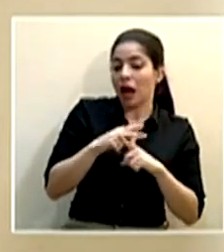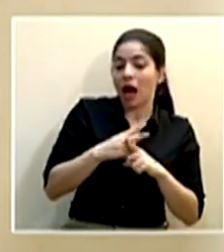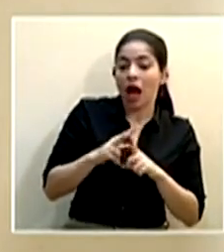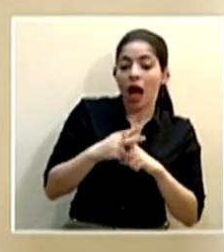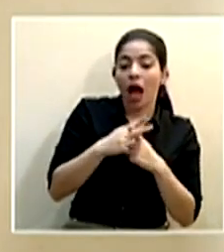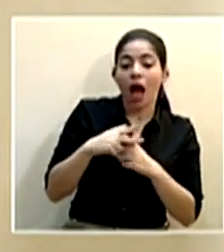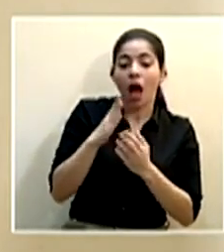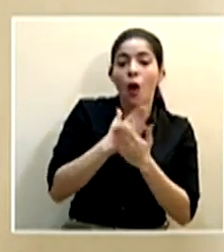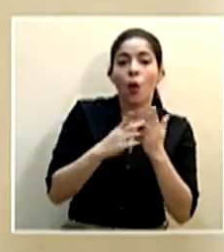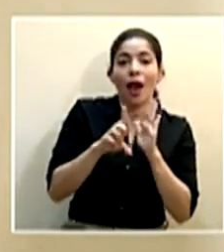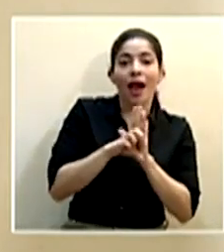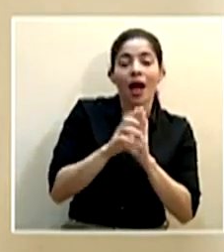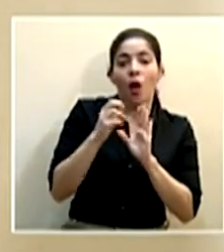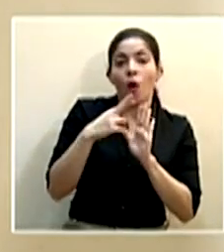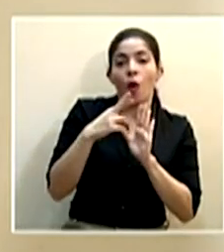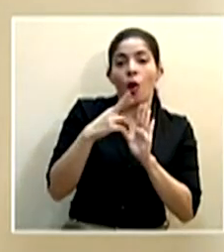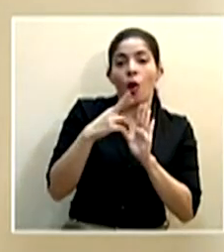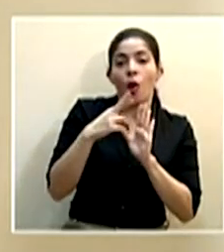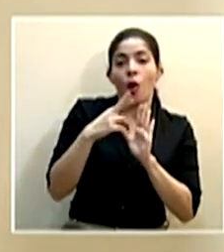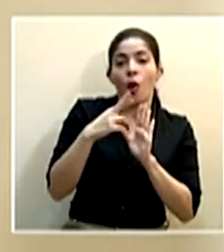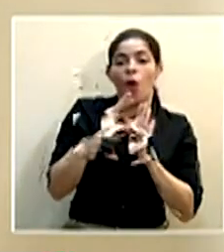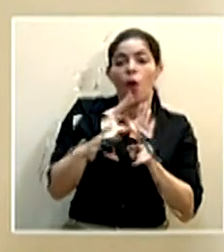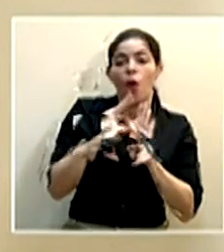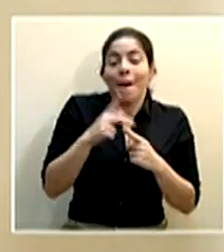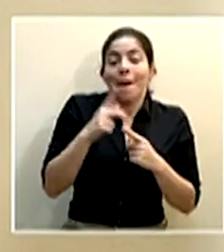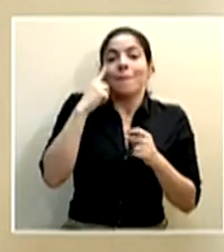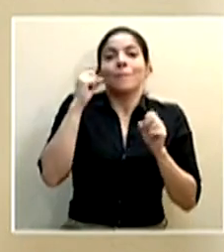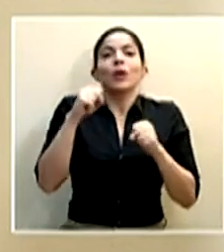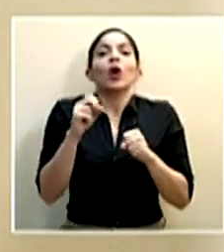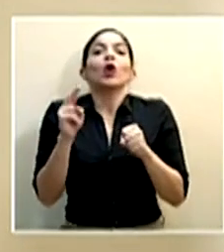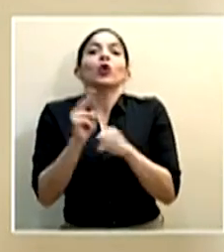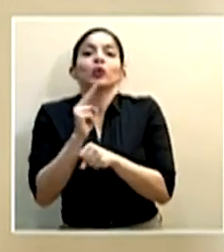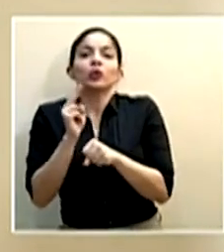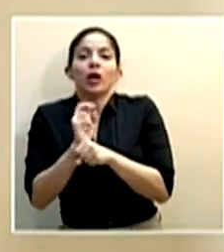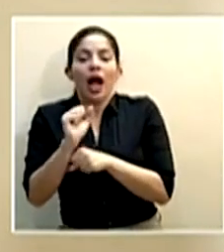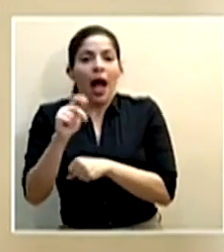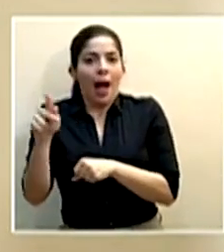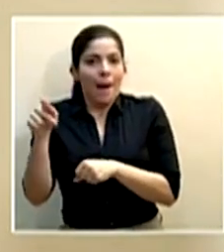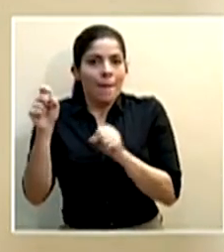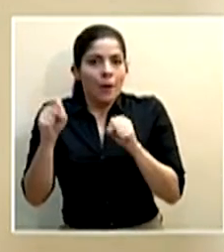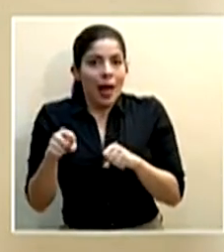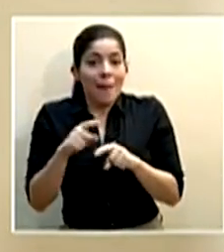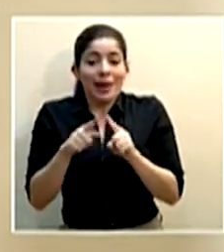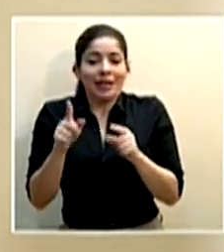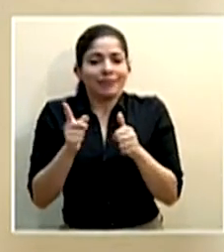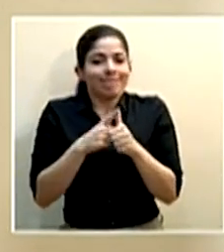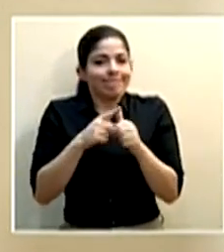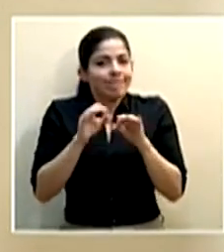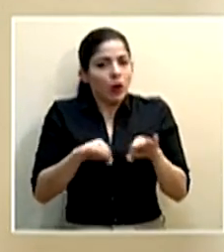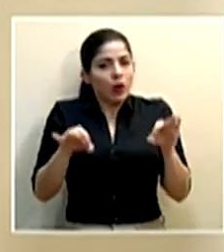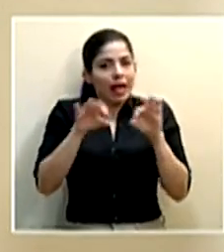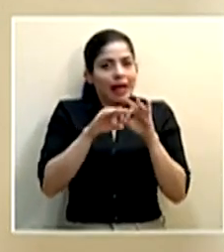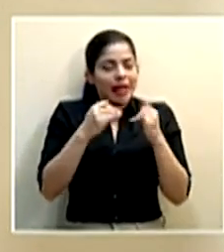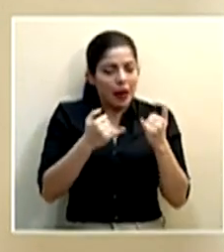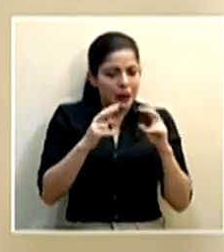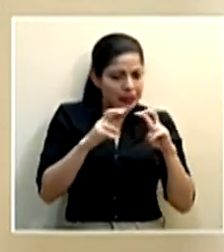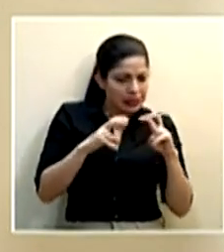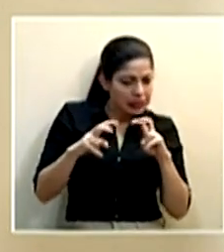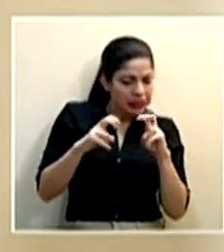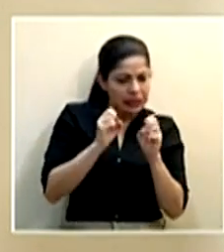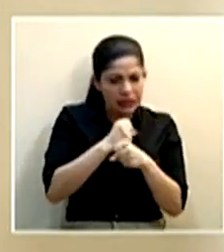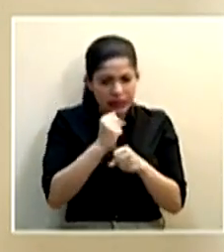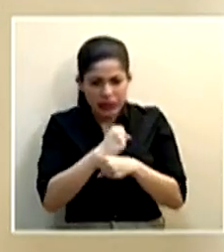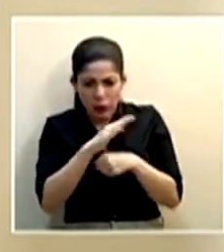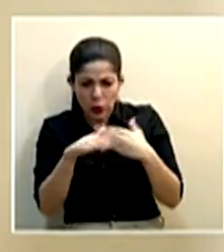las leyes o reglamentos que están vigentes para que el uso de ese tipo de aplicaciones. Pero eso es importante porque ya está considerado y estamos haciendo